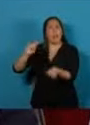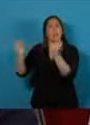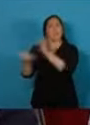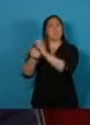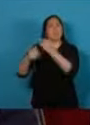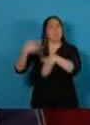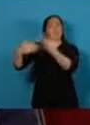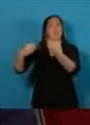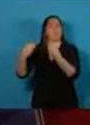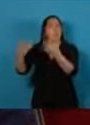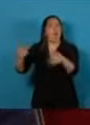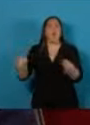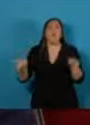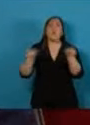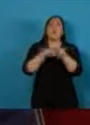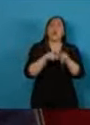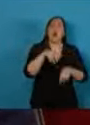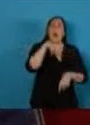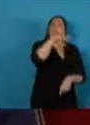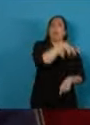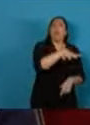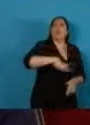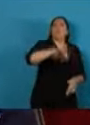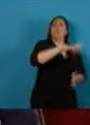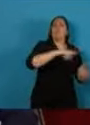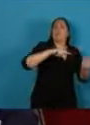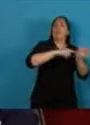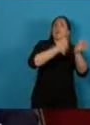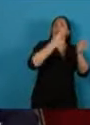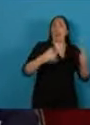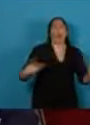que una niña de un centro urbano